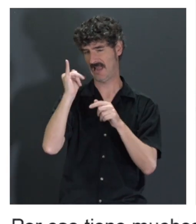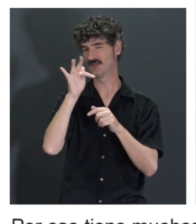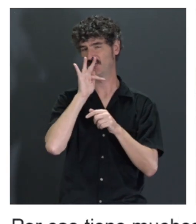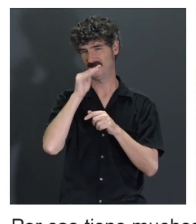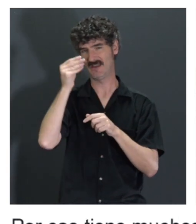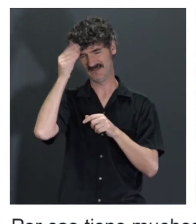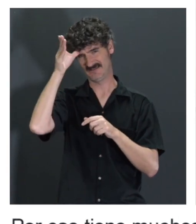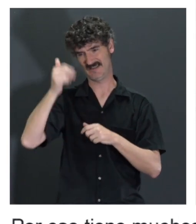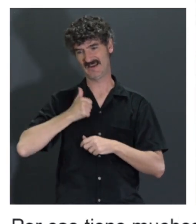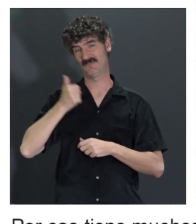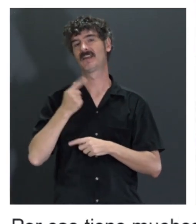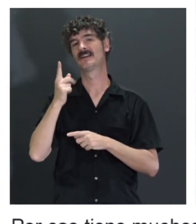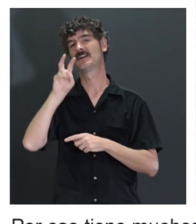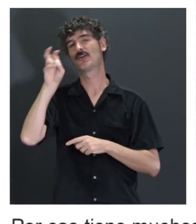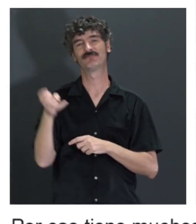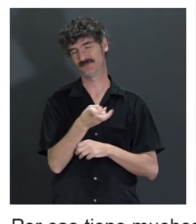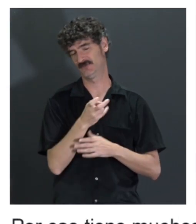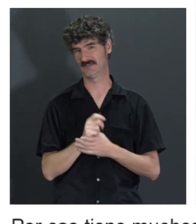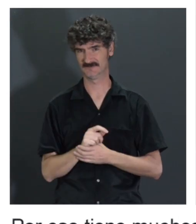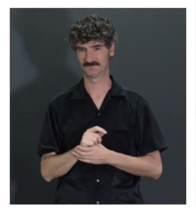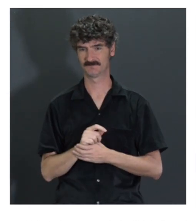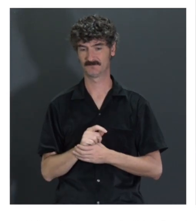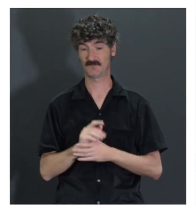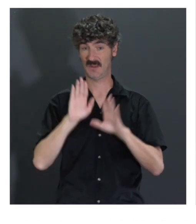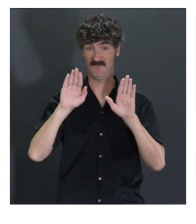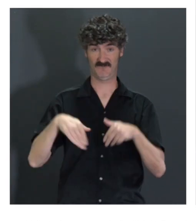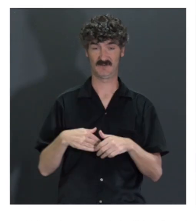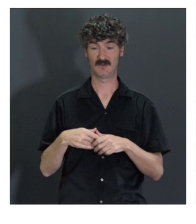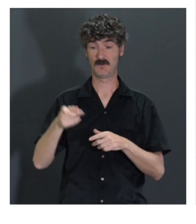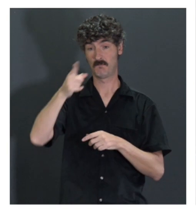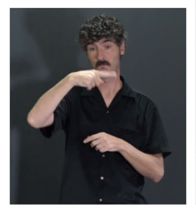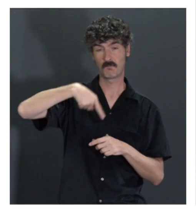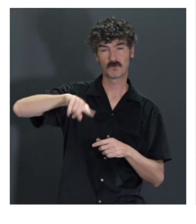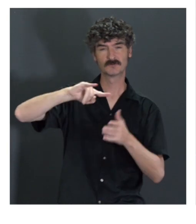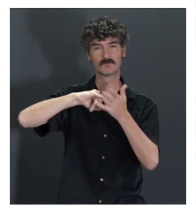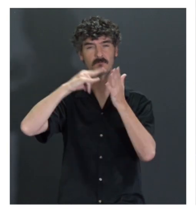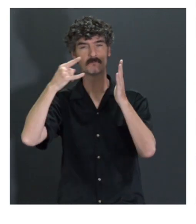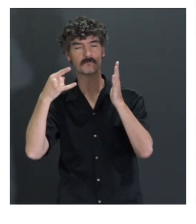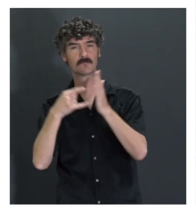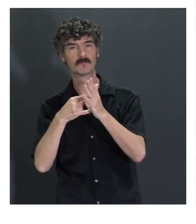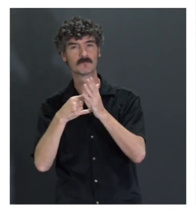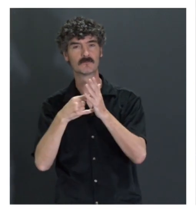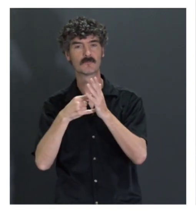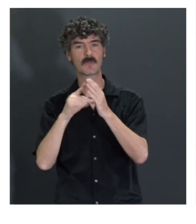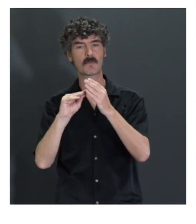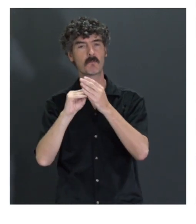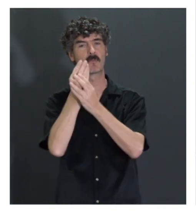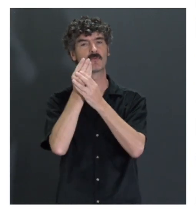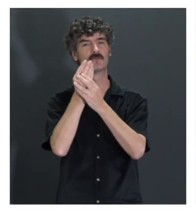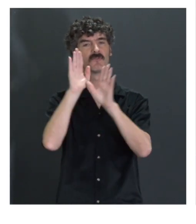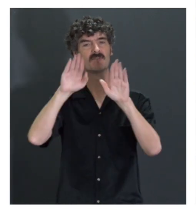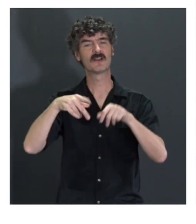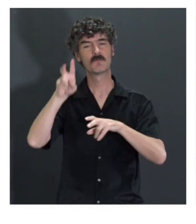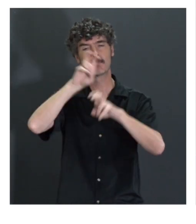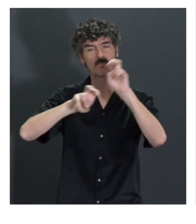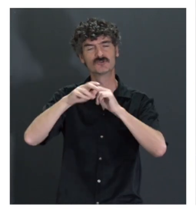Y esas cosas. Al final, lo que vosotros estáis planteando, ¿cuál es el producto final? ¿Qué es lo que